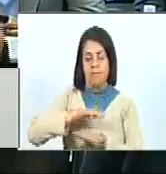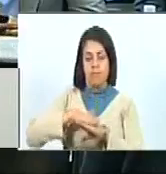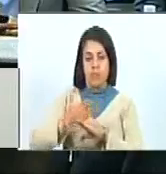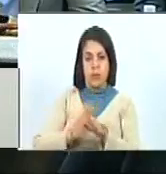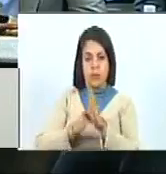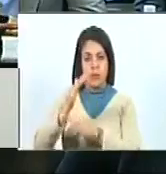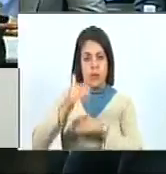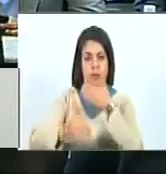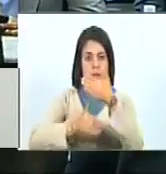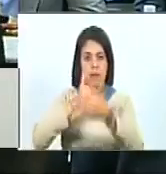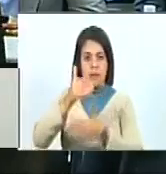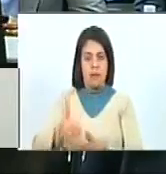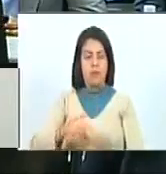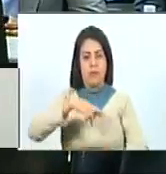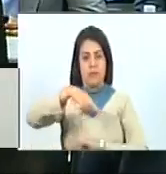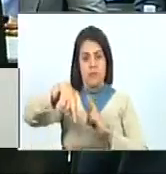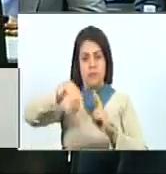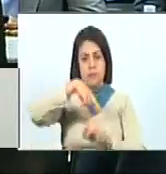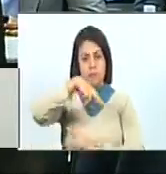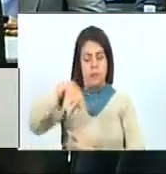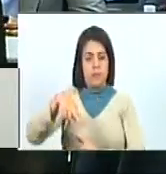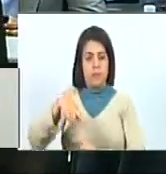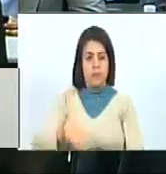para seguir avanzando en revolución.